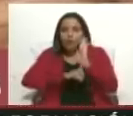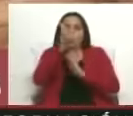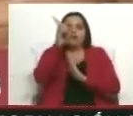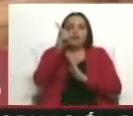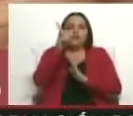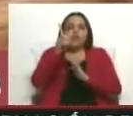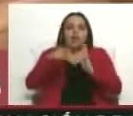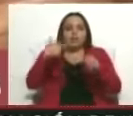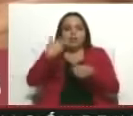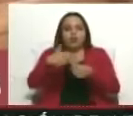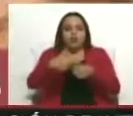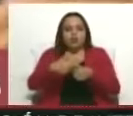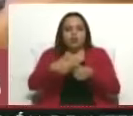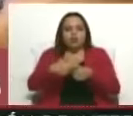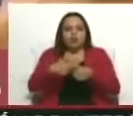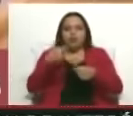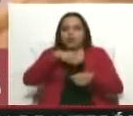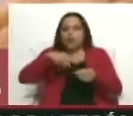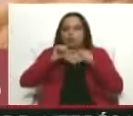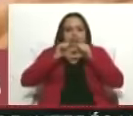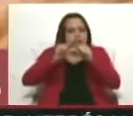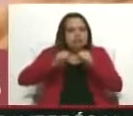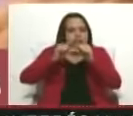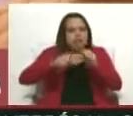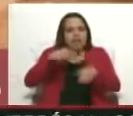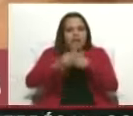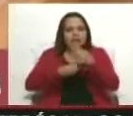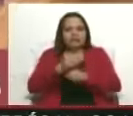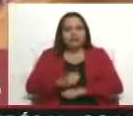operaciones. Y así lo seguimos haciendo.